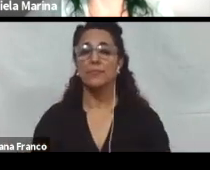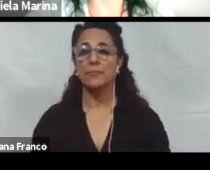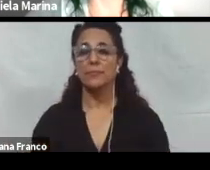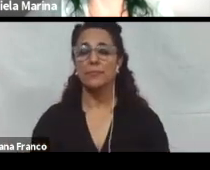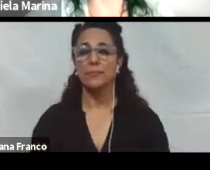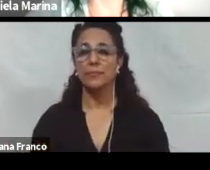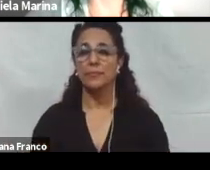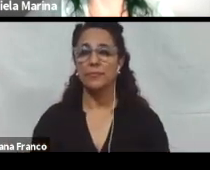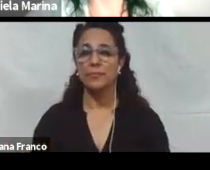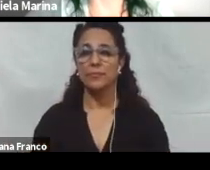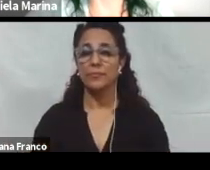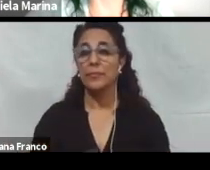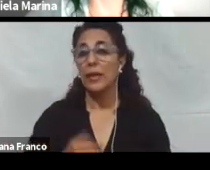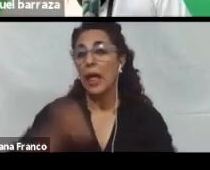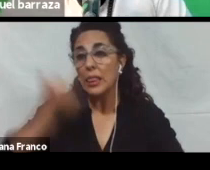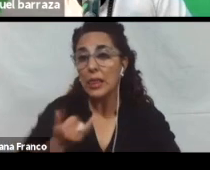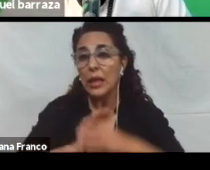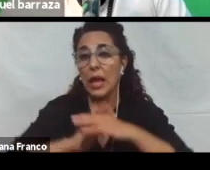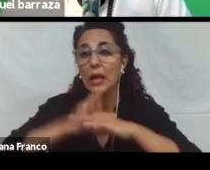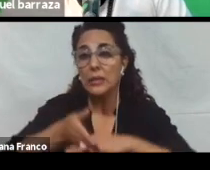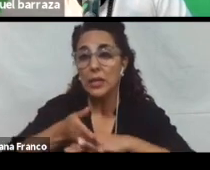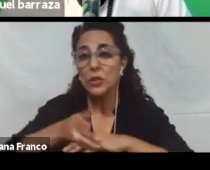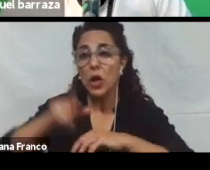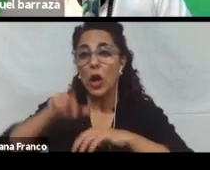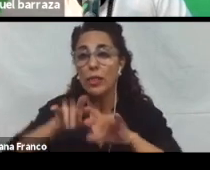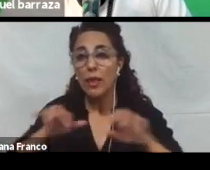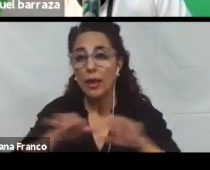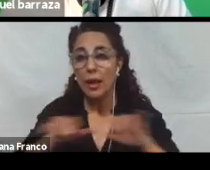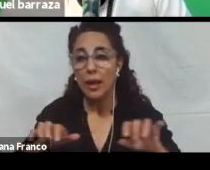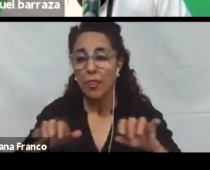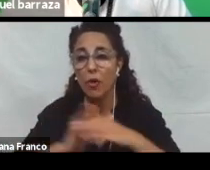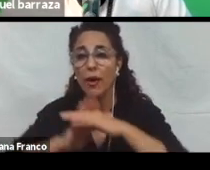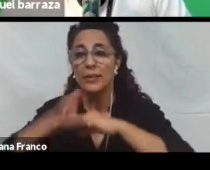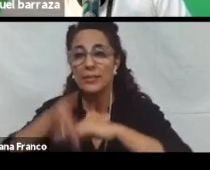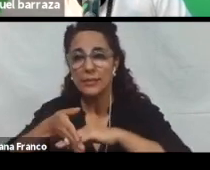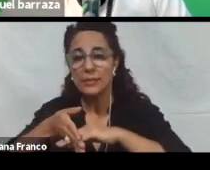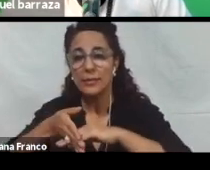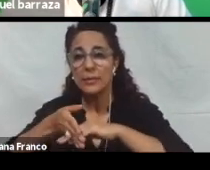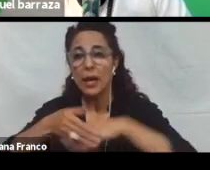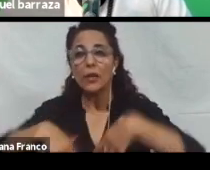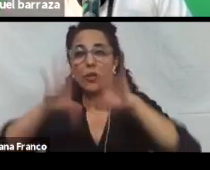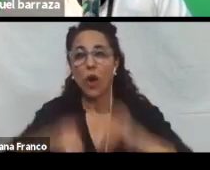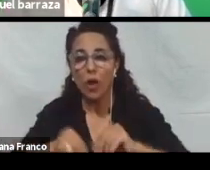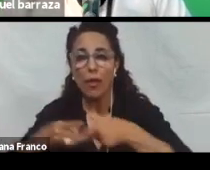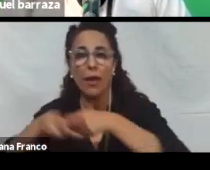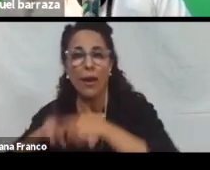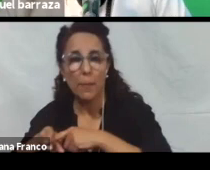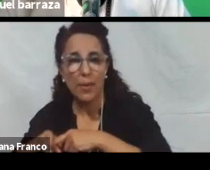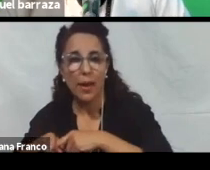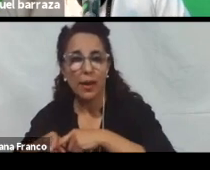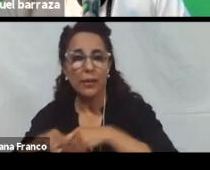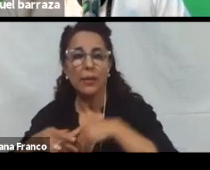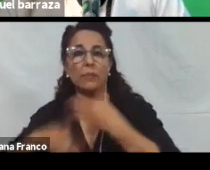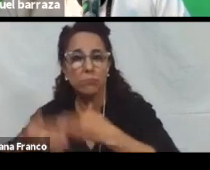Dos, tiene acceso mediante teclado. Que toda la funcionalidad de la herramienta se puede